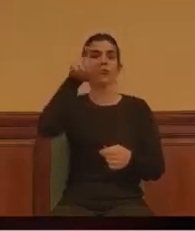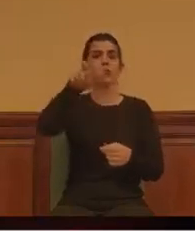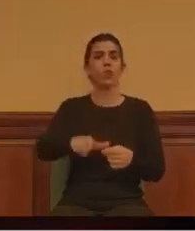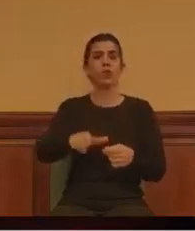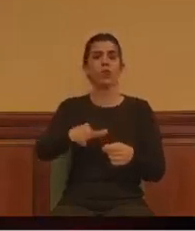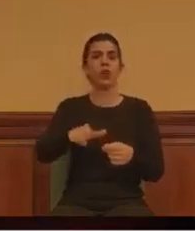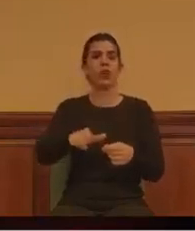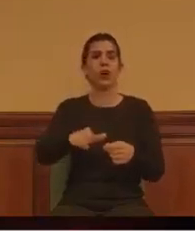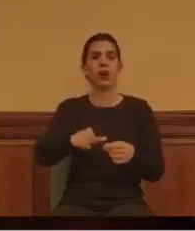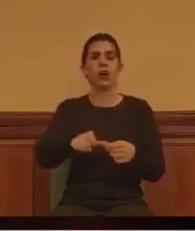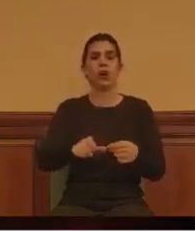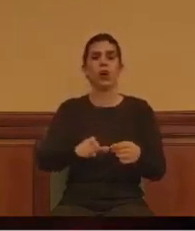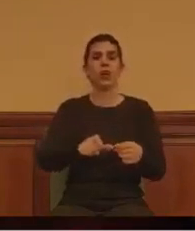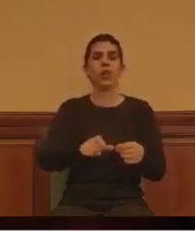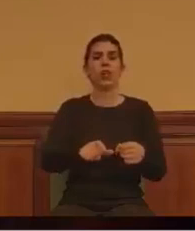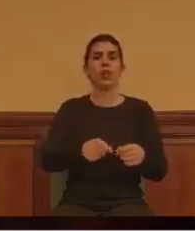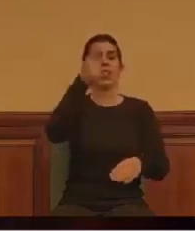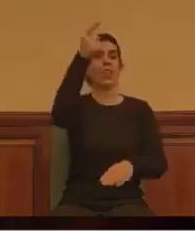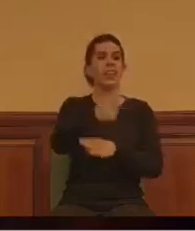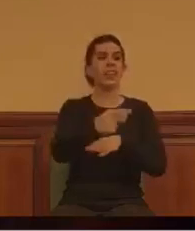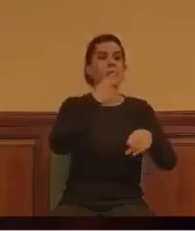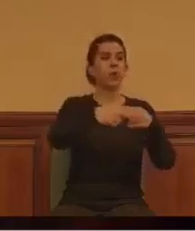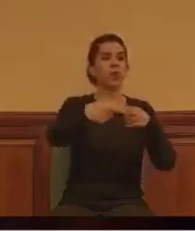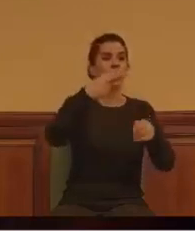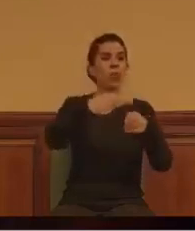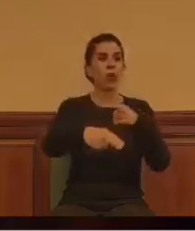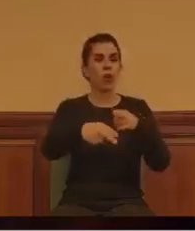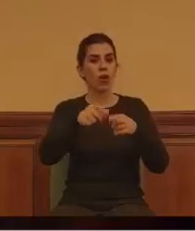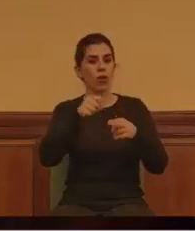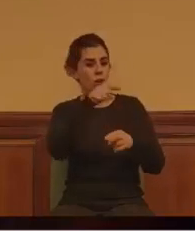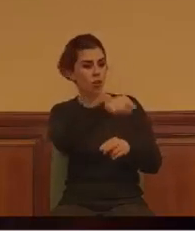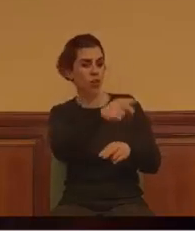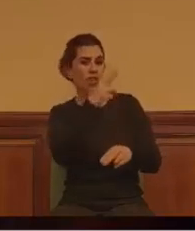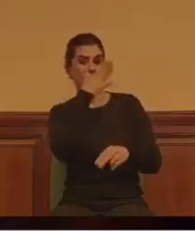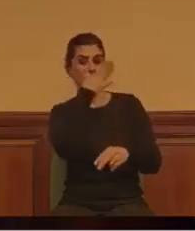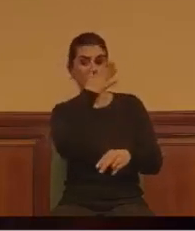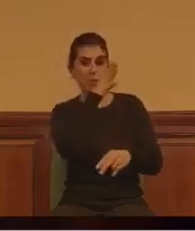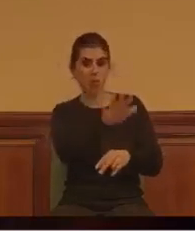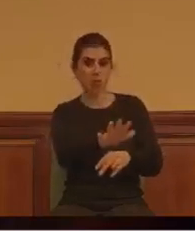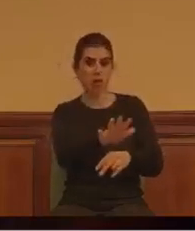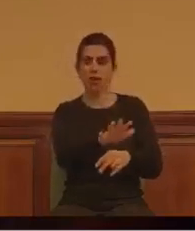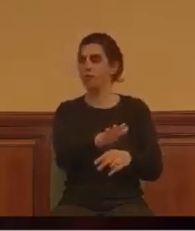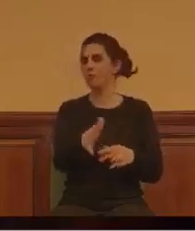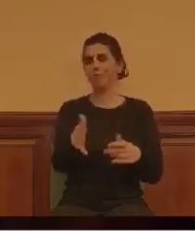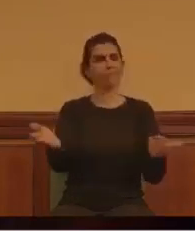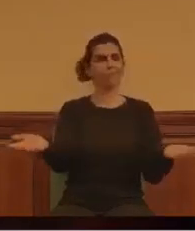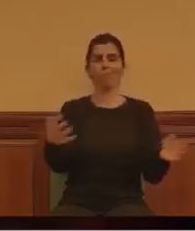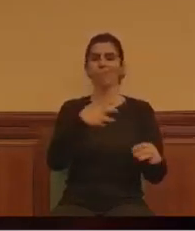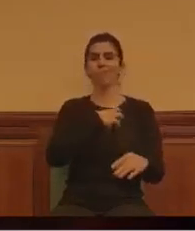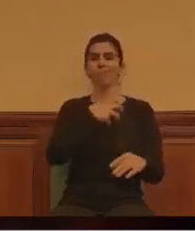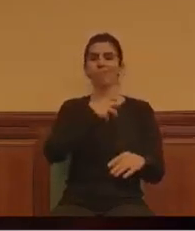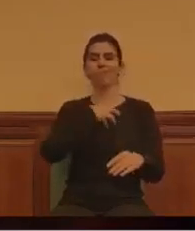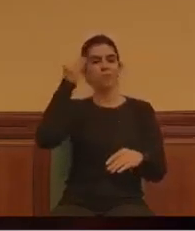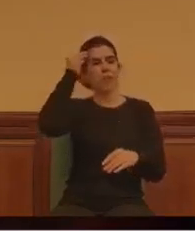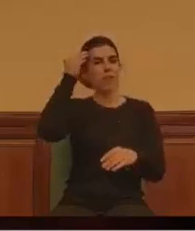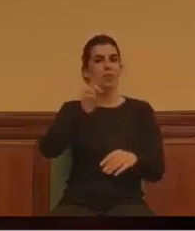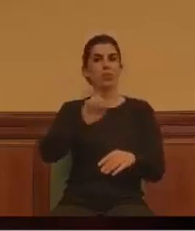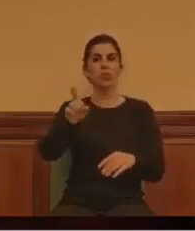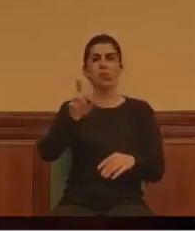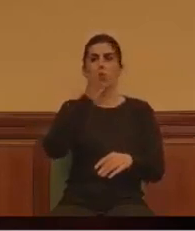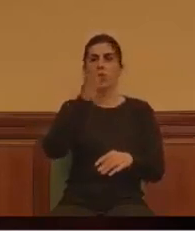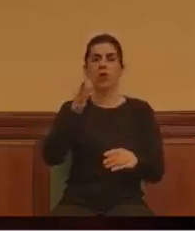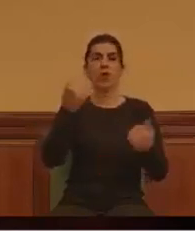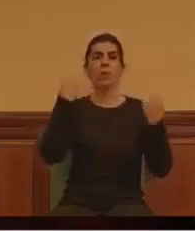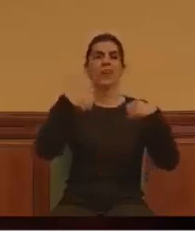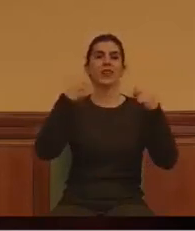un dirigente político a un dirigente político. No lo vemos realizable. Francamente, creemos que no es práctico. Y,